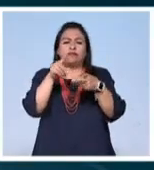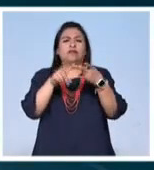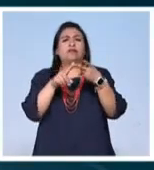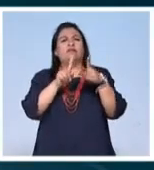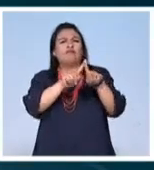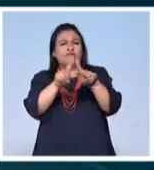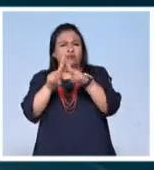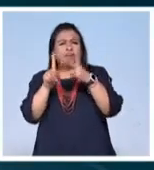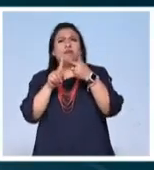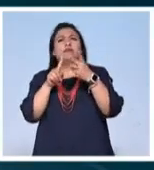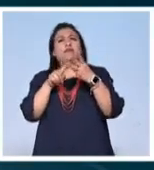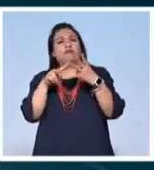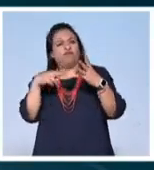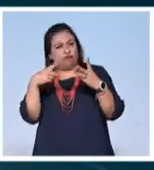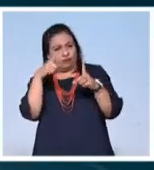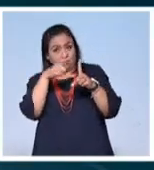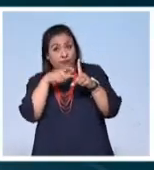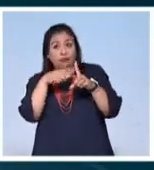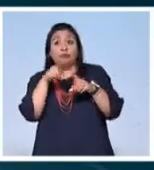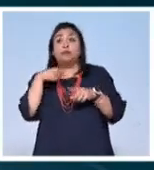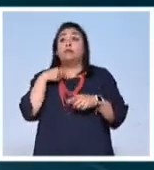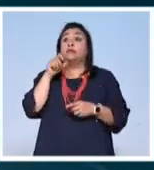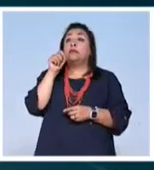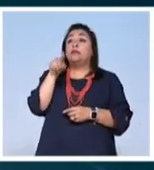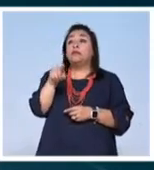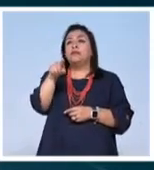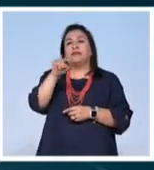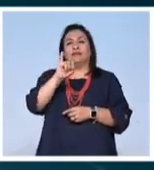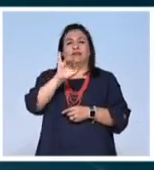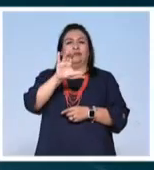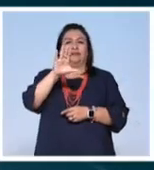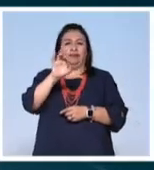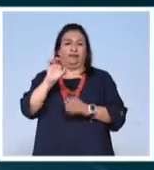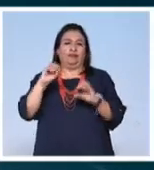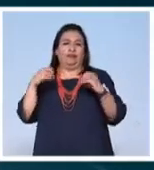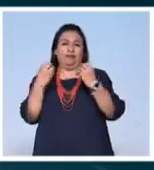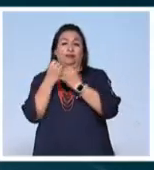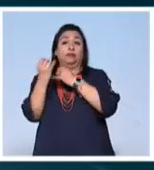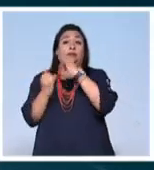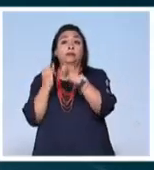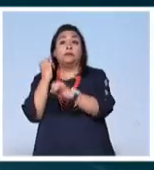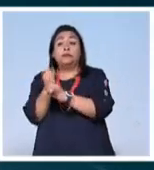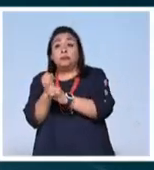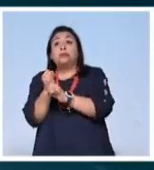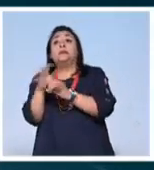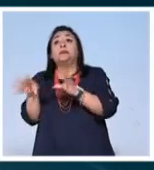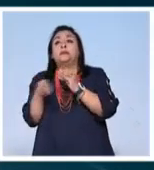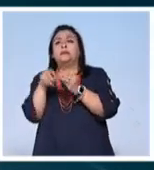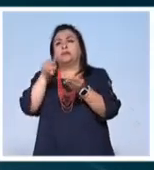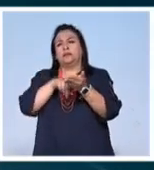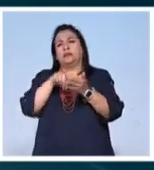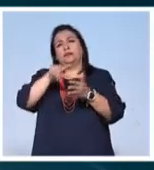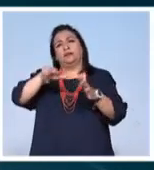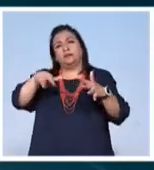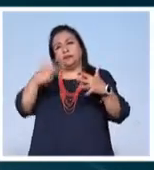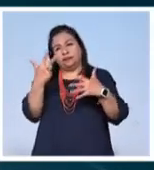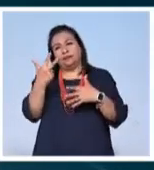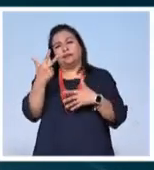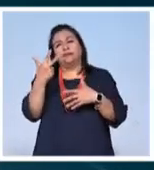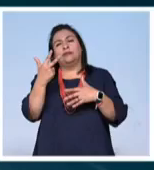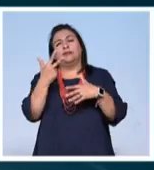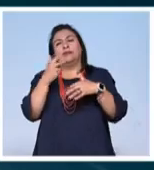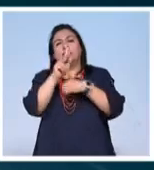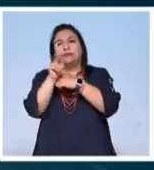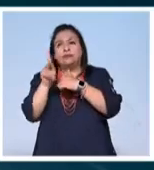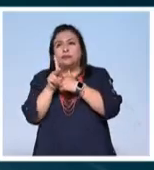la pluralidad y la visión crítica. Por su parte, ILSE es un organismo internacional integrado por 13 estados miembros